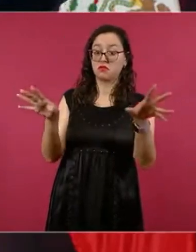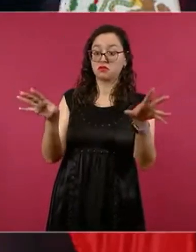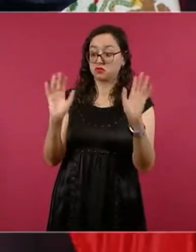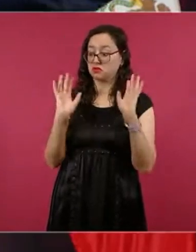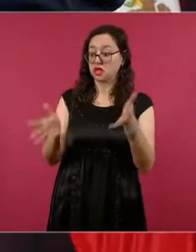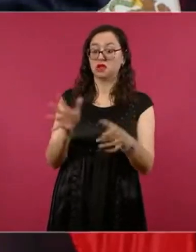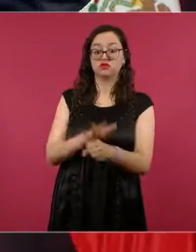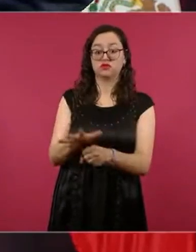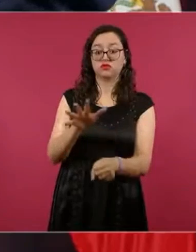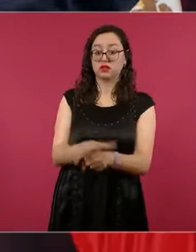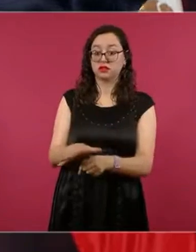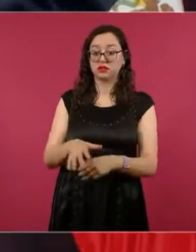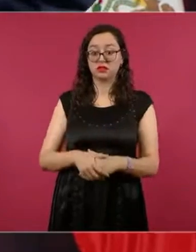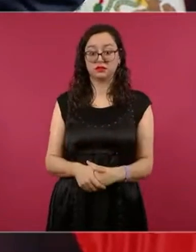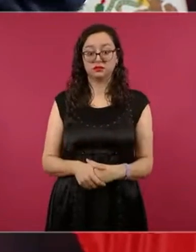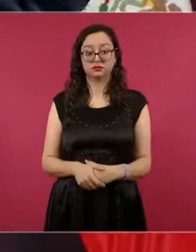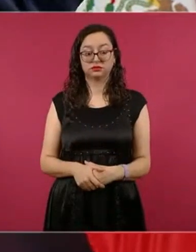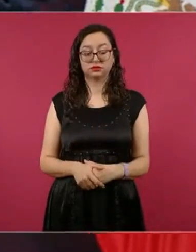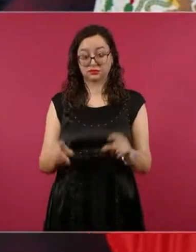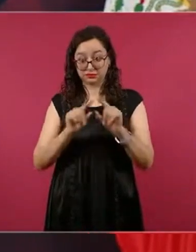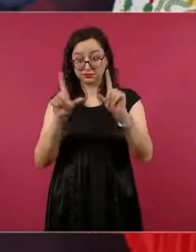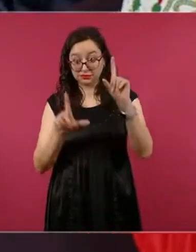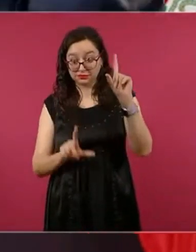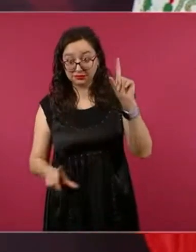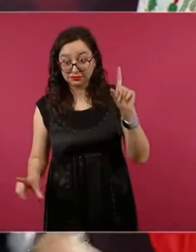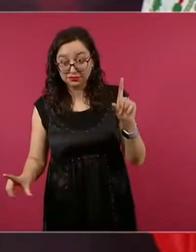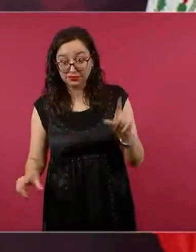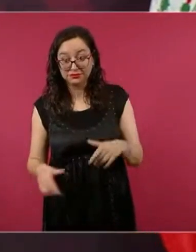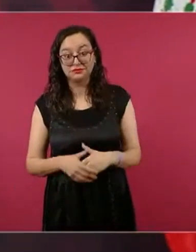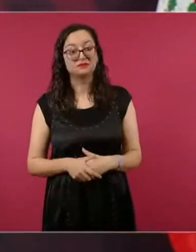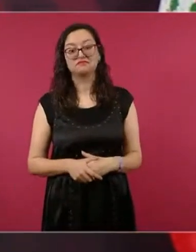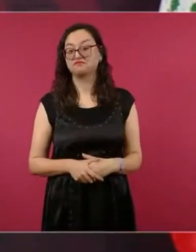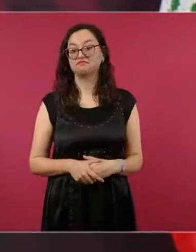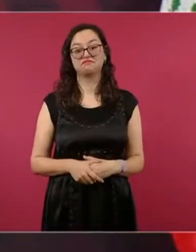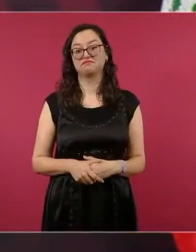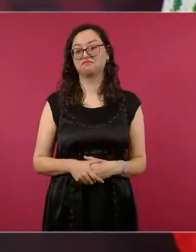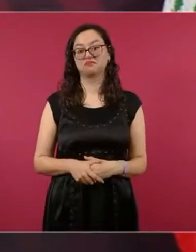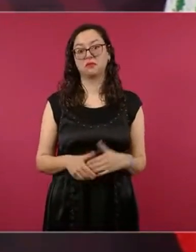sobre las elecciones en Chihuahua, pues no,